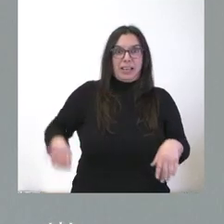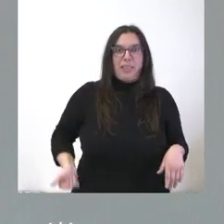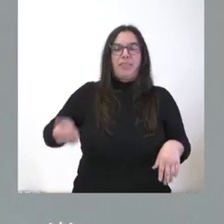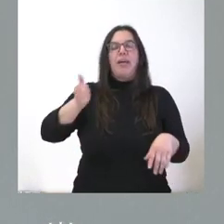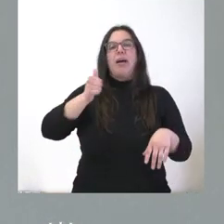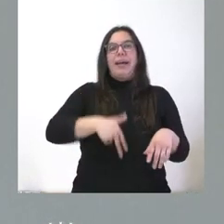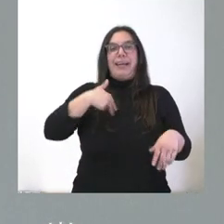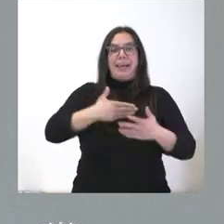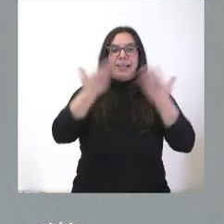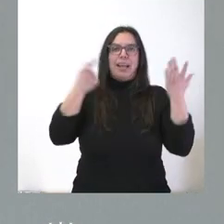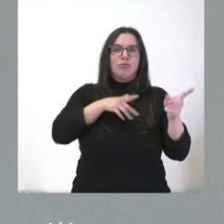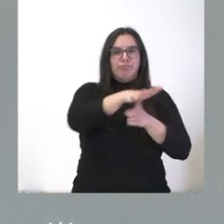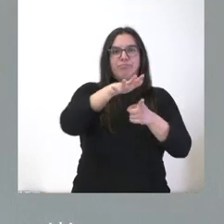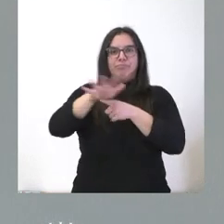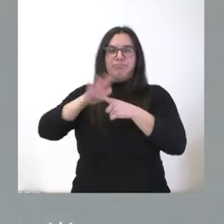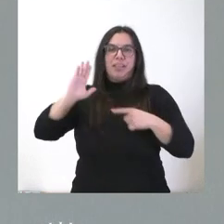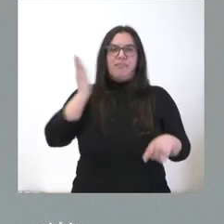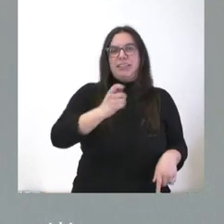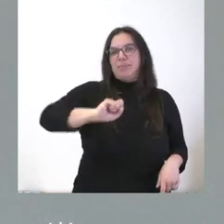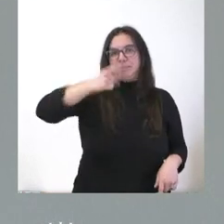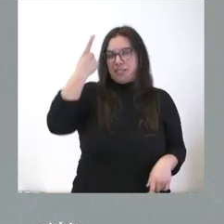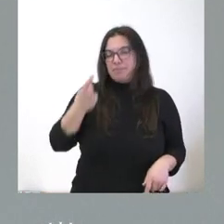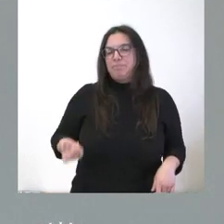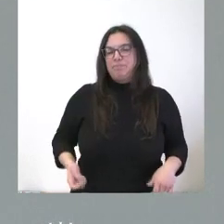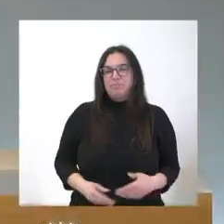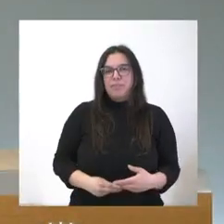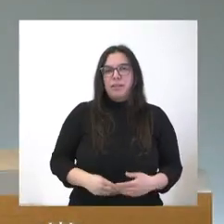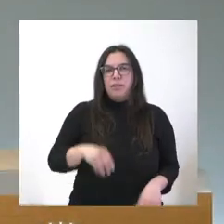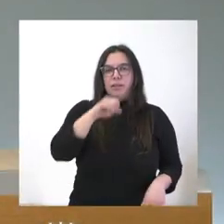afectaron especialmente a las comunidades industriales, como se aprecia en este dato.